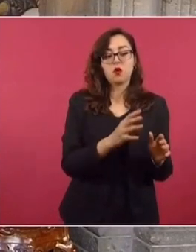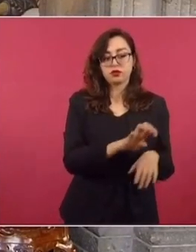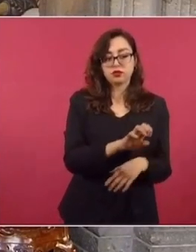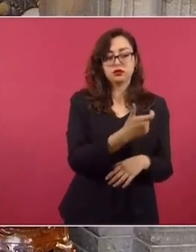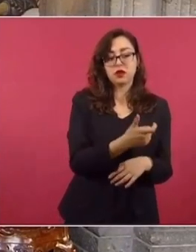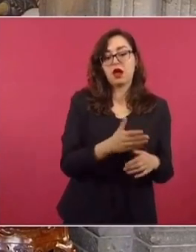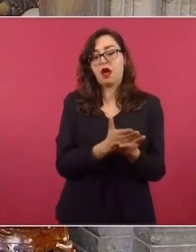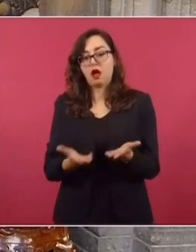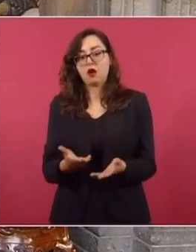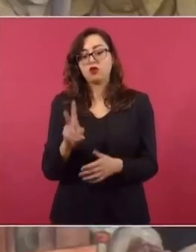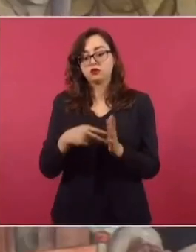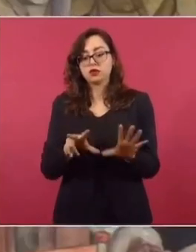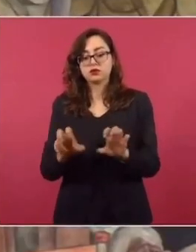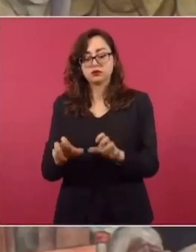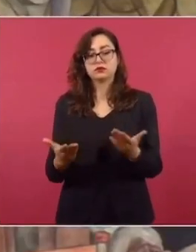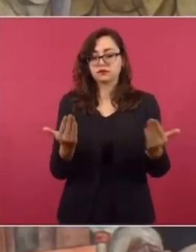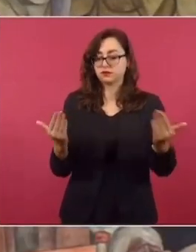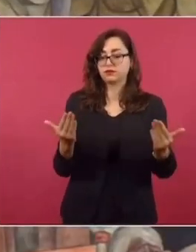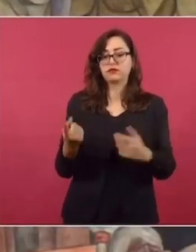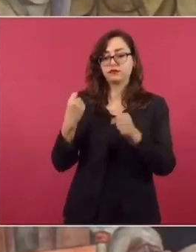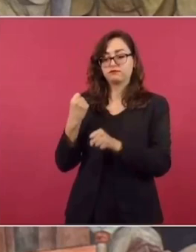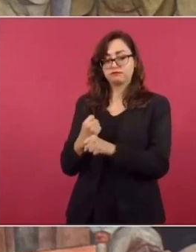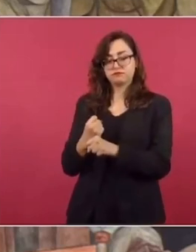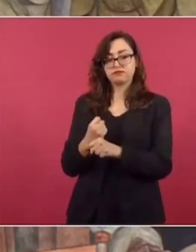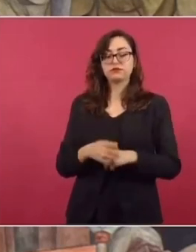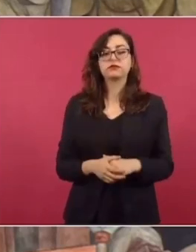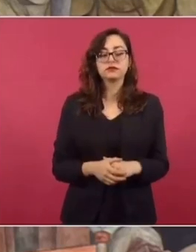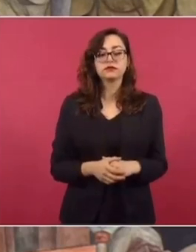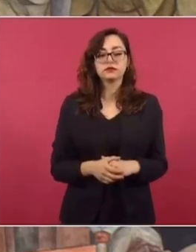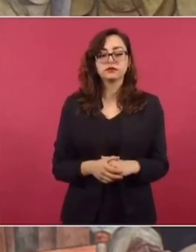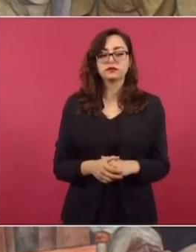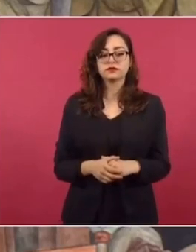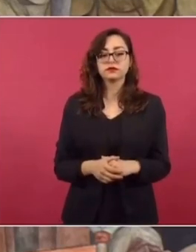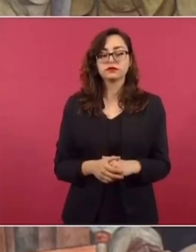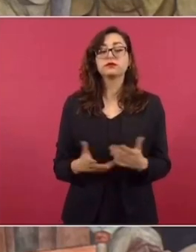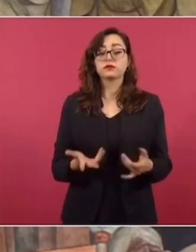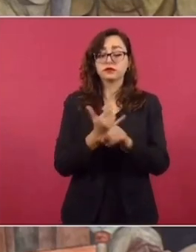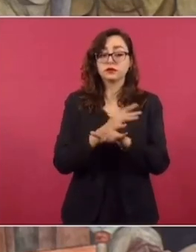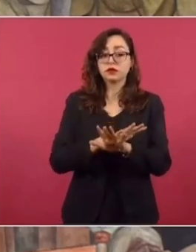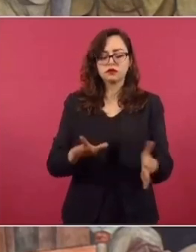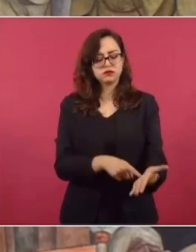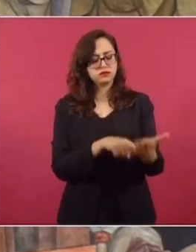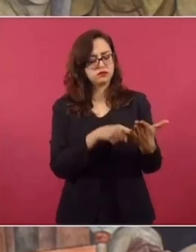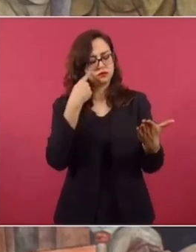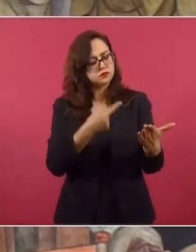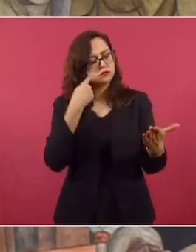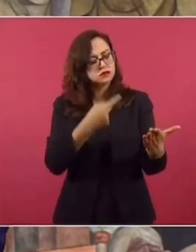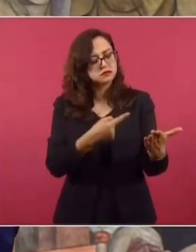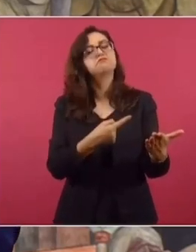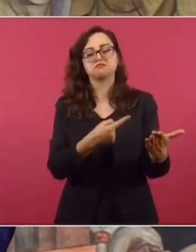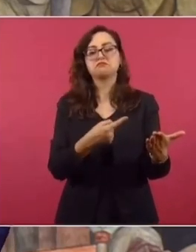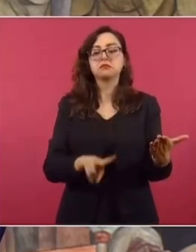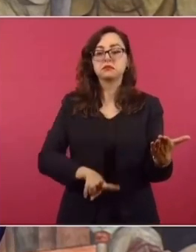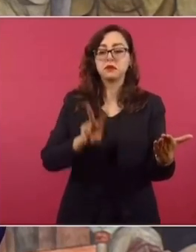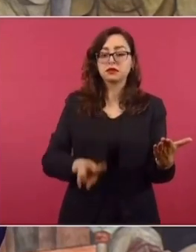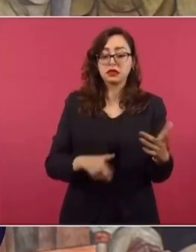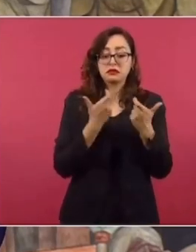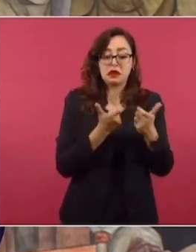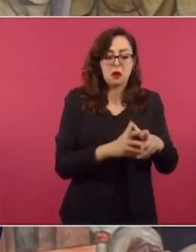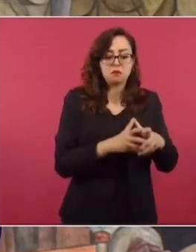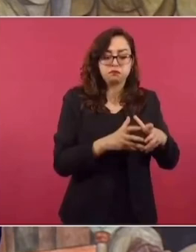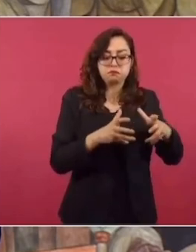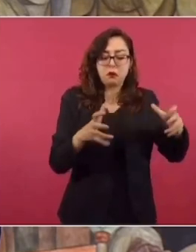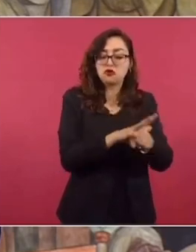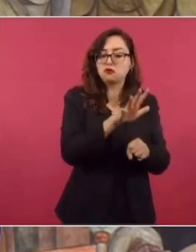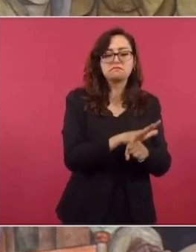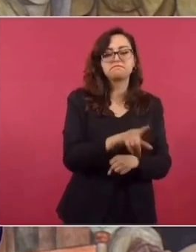.880, en comparación con el mismo periodo de 2021. Estos datos reafirman nuestra tesis de que no basta el crecimiento